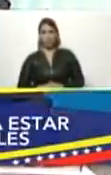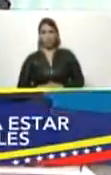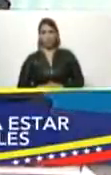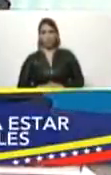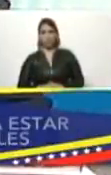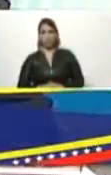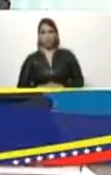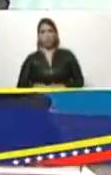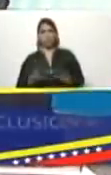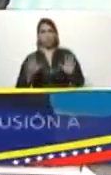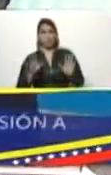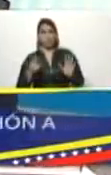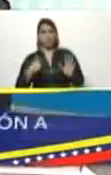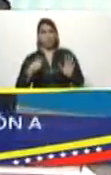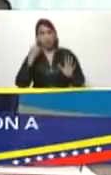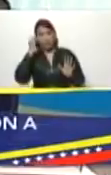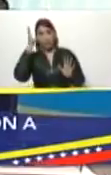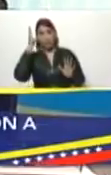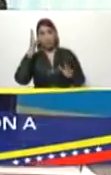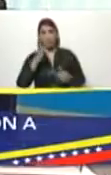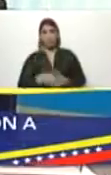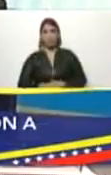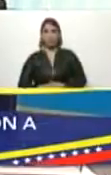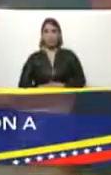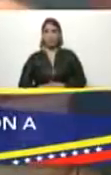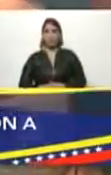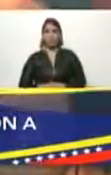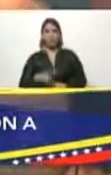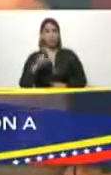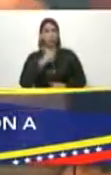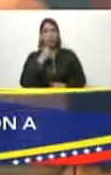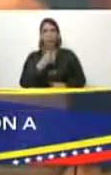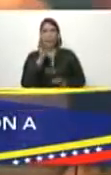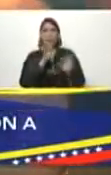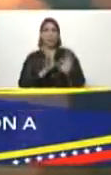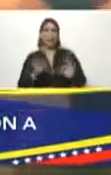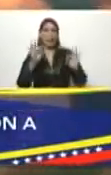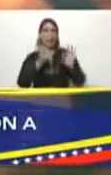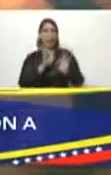Así es. Soy capaz de... Pero no le digan a nadie.